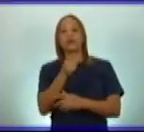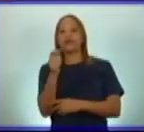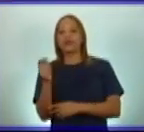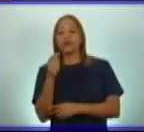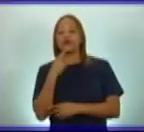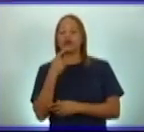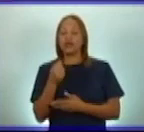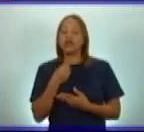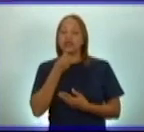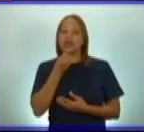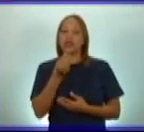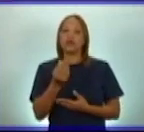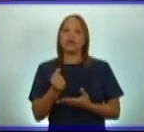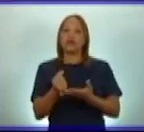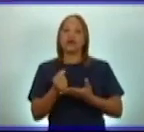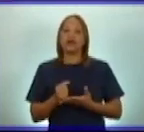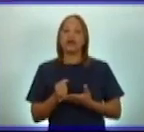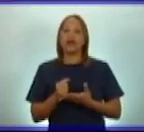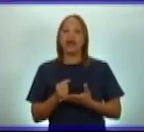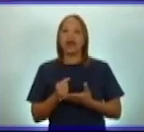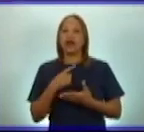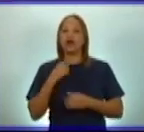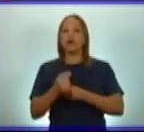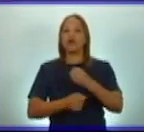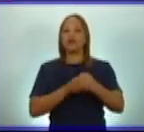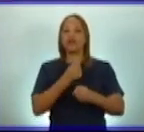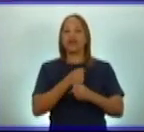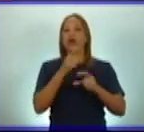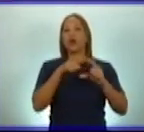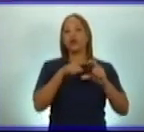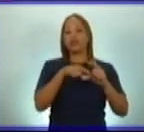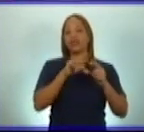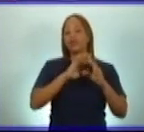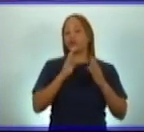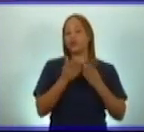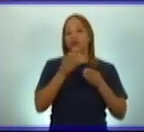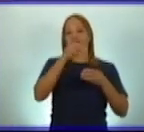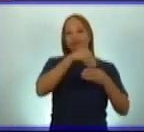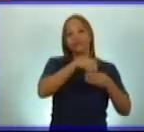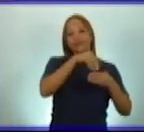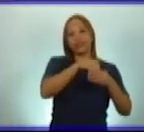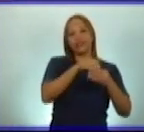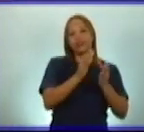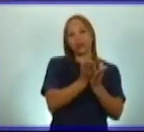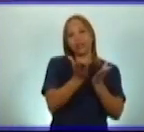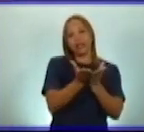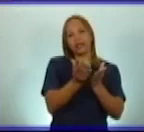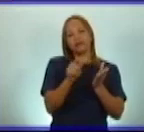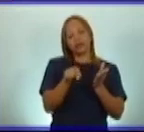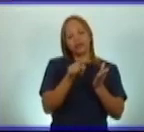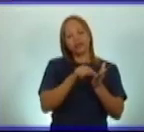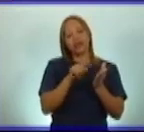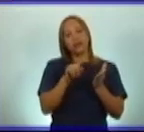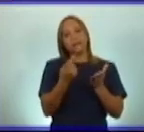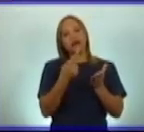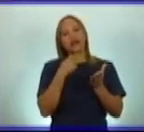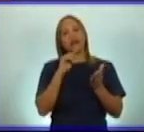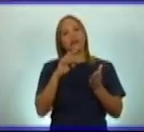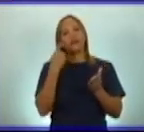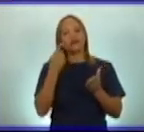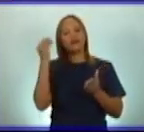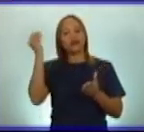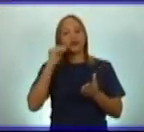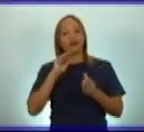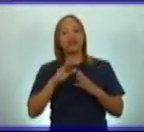a utilizar el contenido de estos escritos para poder representarlos